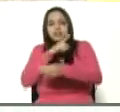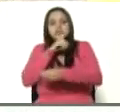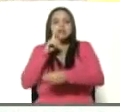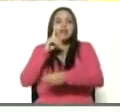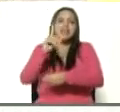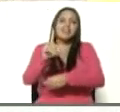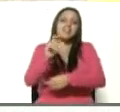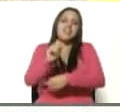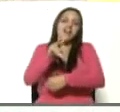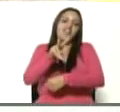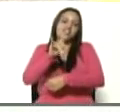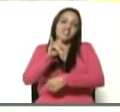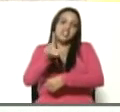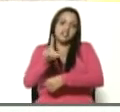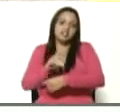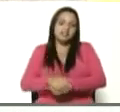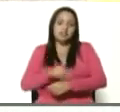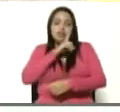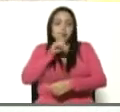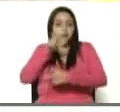David, se llama David. David,